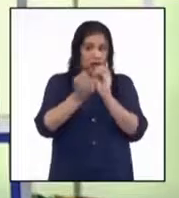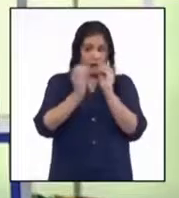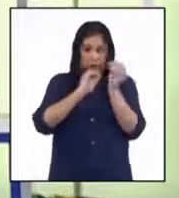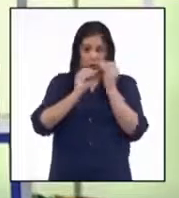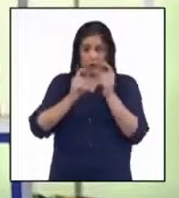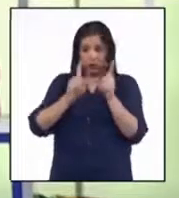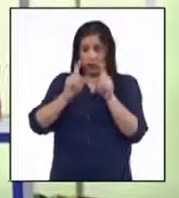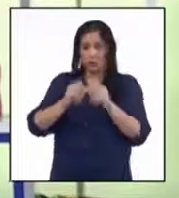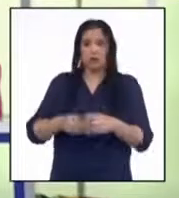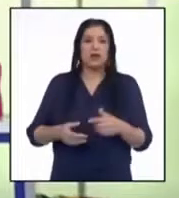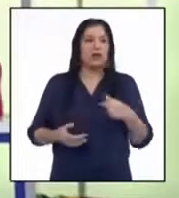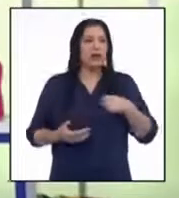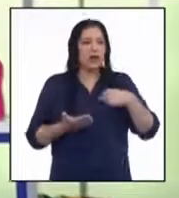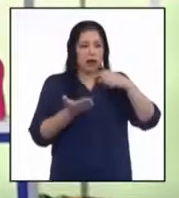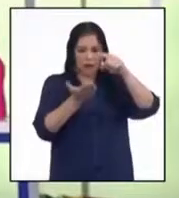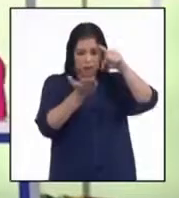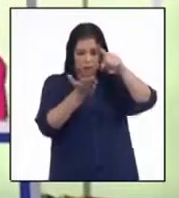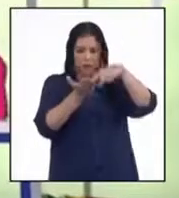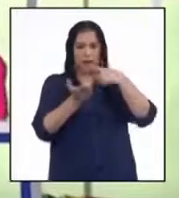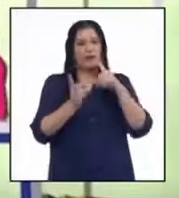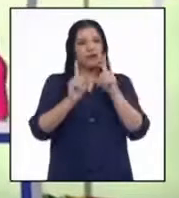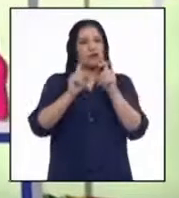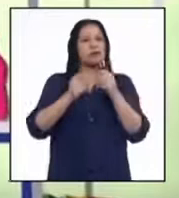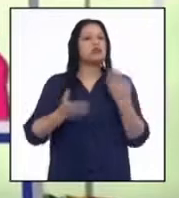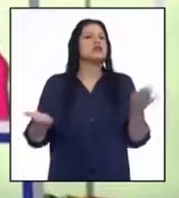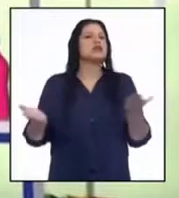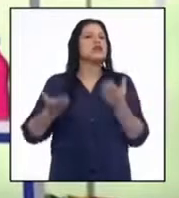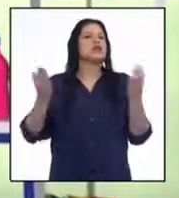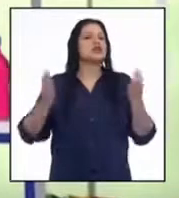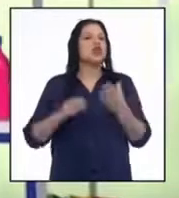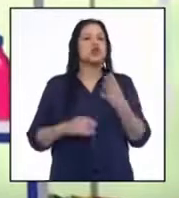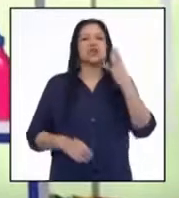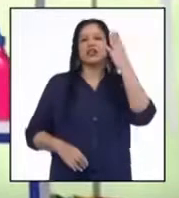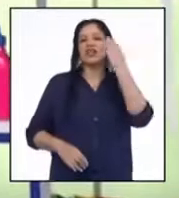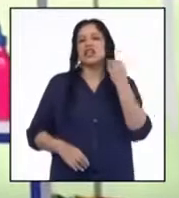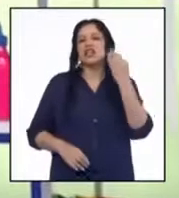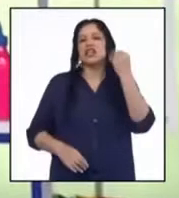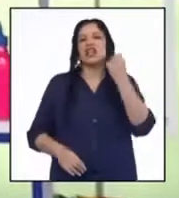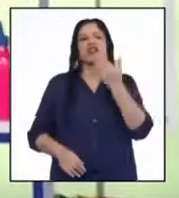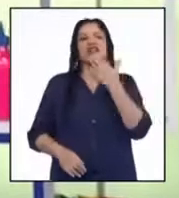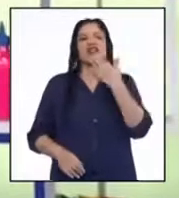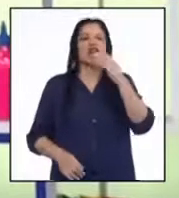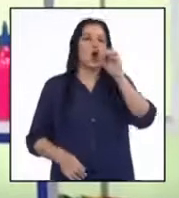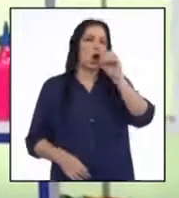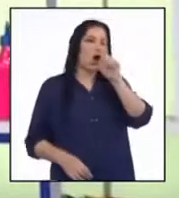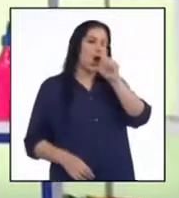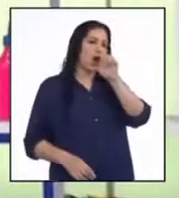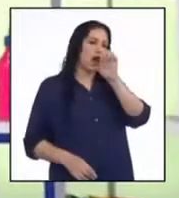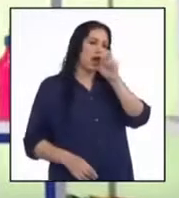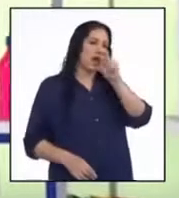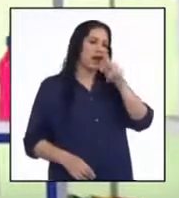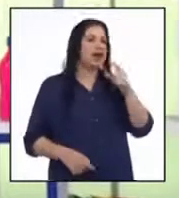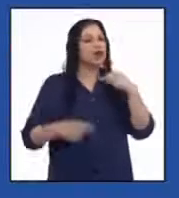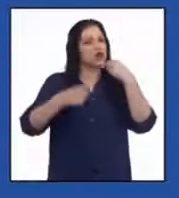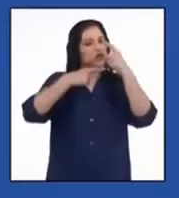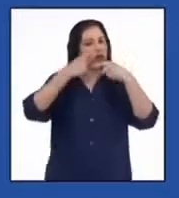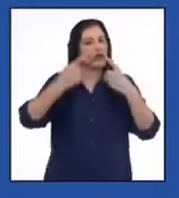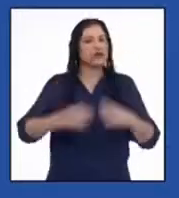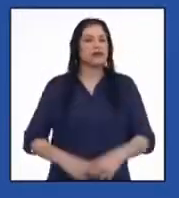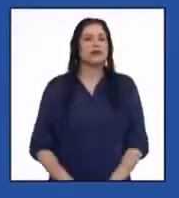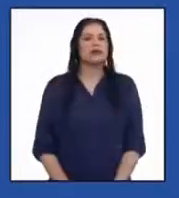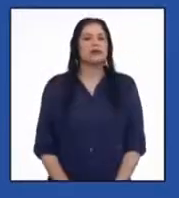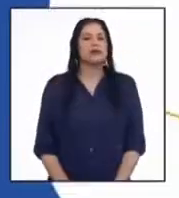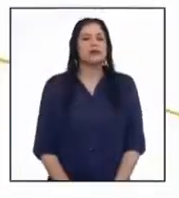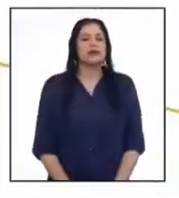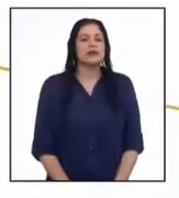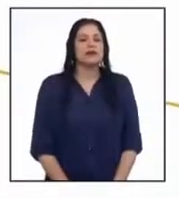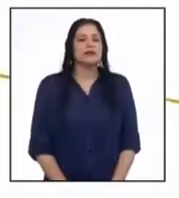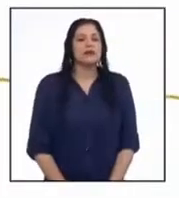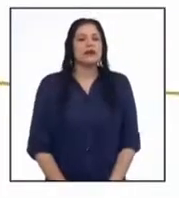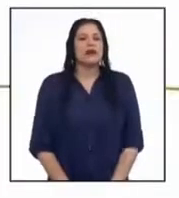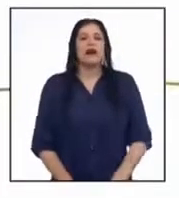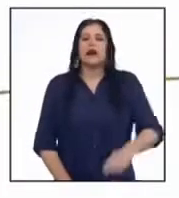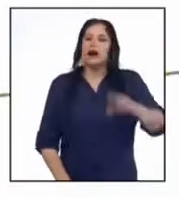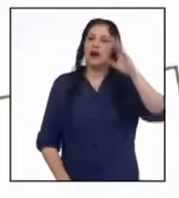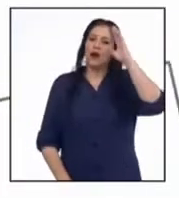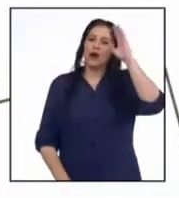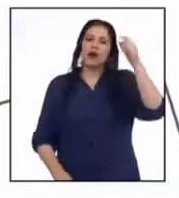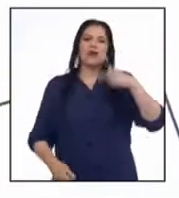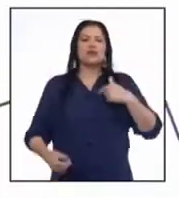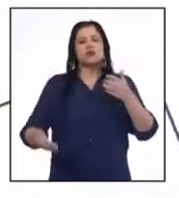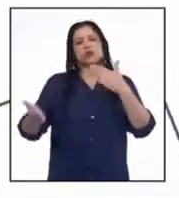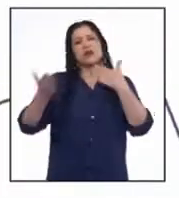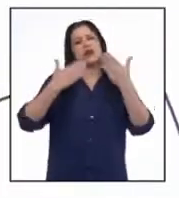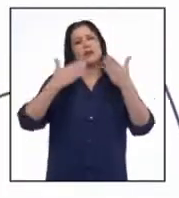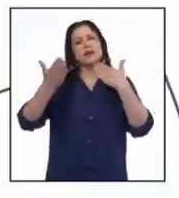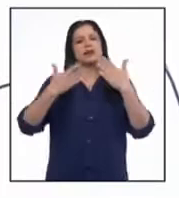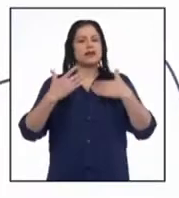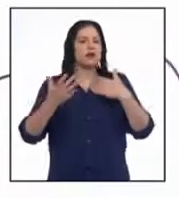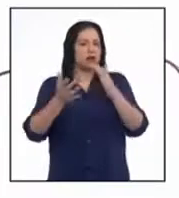absorber. A mí me llegó una consulta desde Chiclayo de nuestra compañera Olenka. Ella nos comenta lo siguiente. Hola, estuve